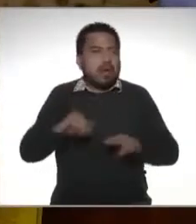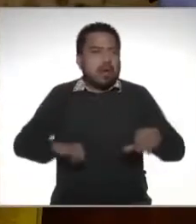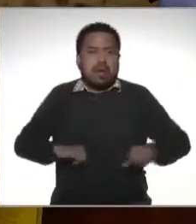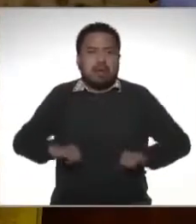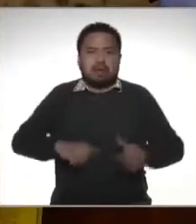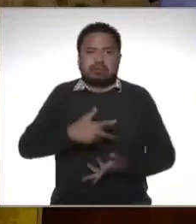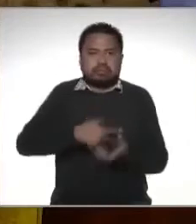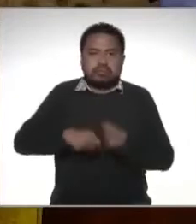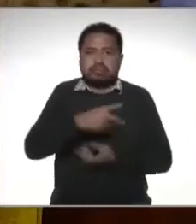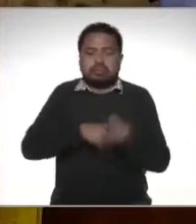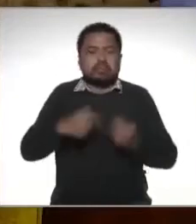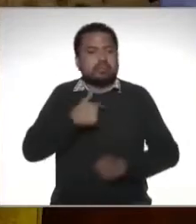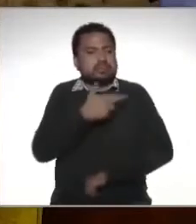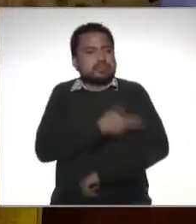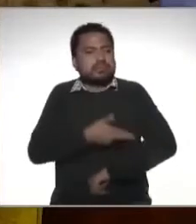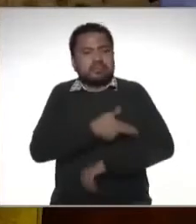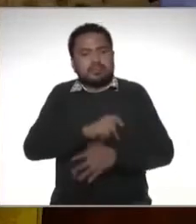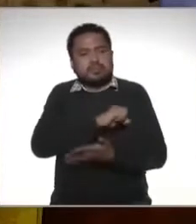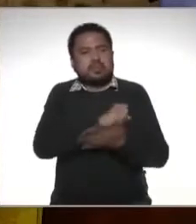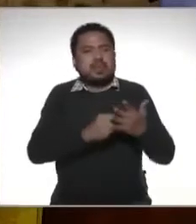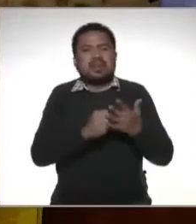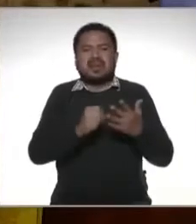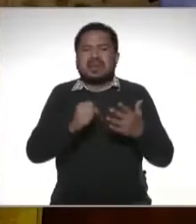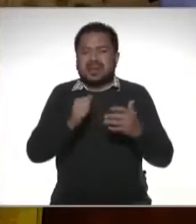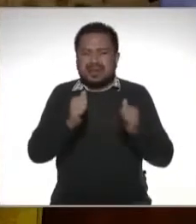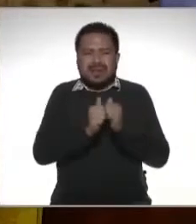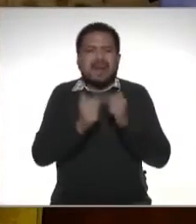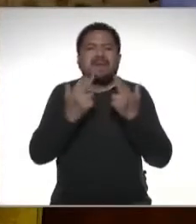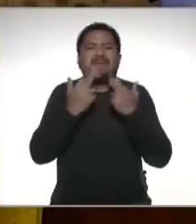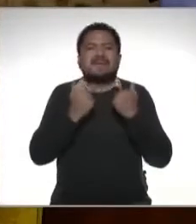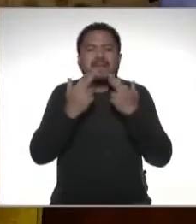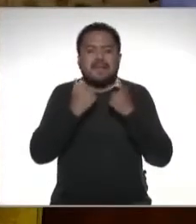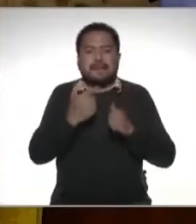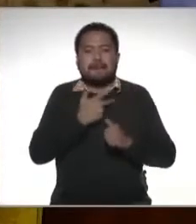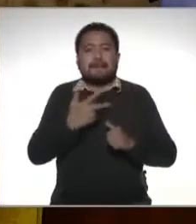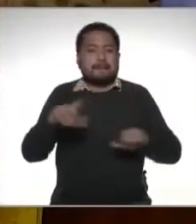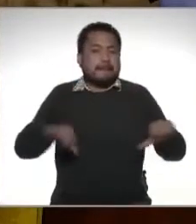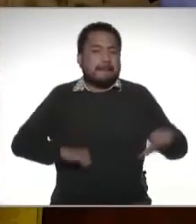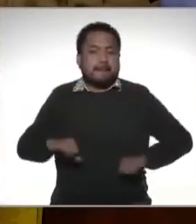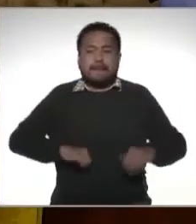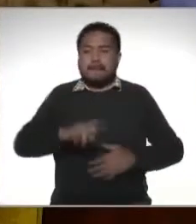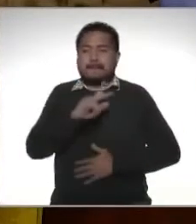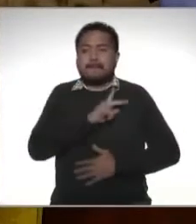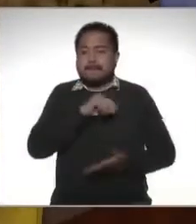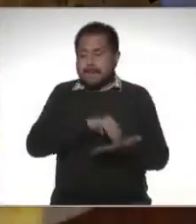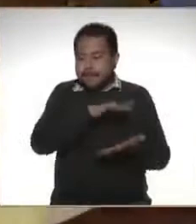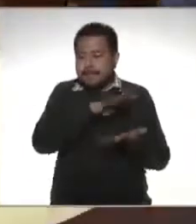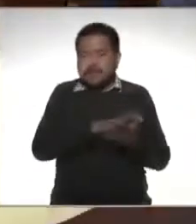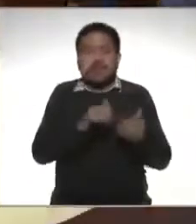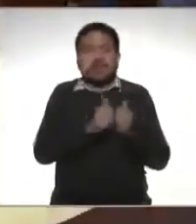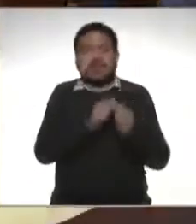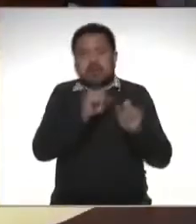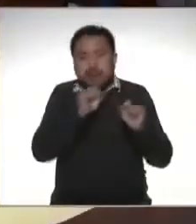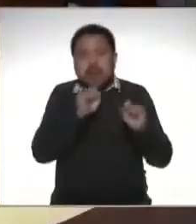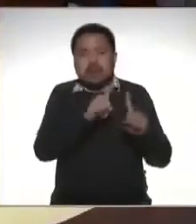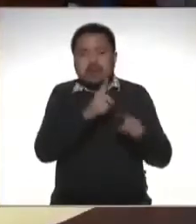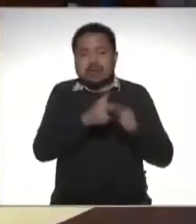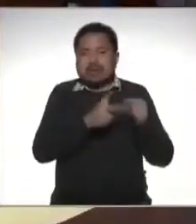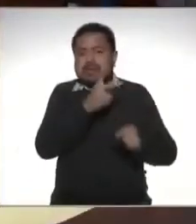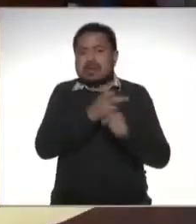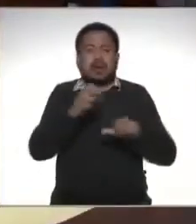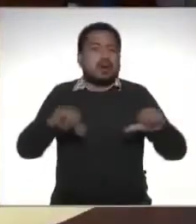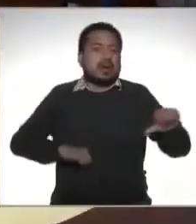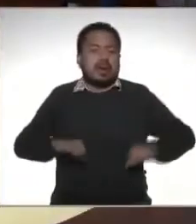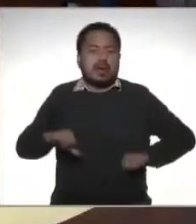económica al solicitar una constancia de situación fiscal aparece mi actividad y su régimen pero también aparece una segunda